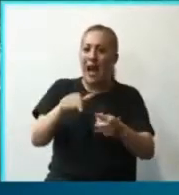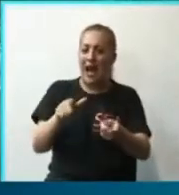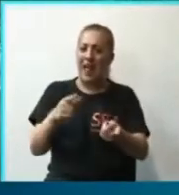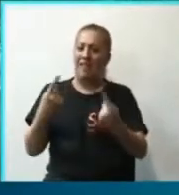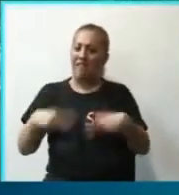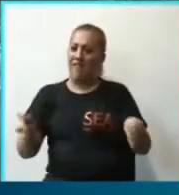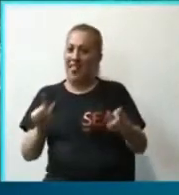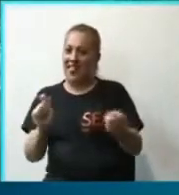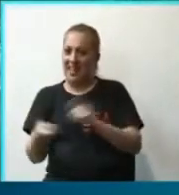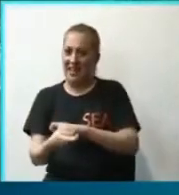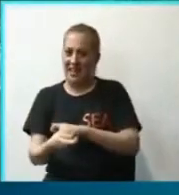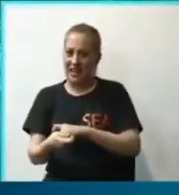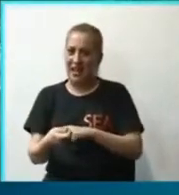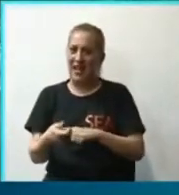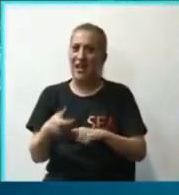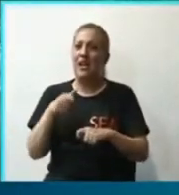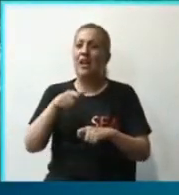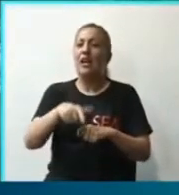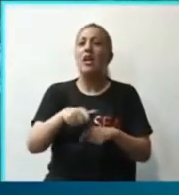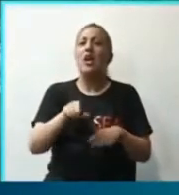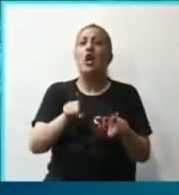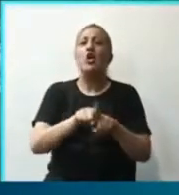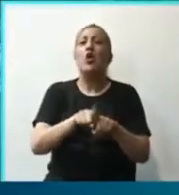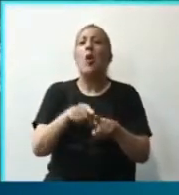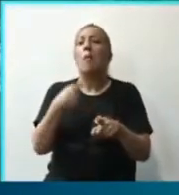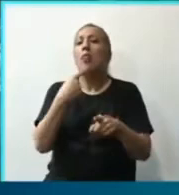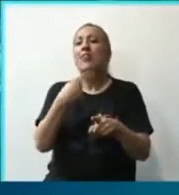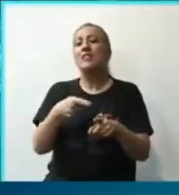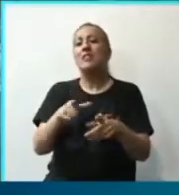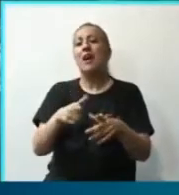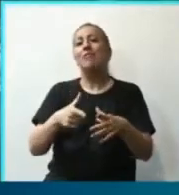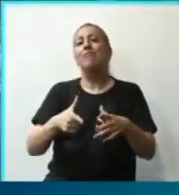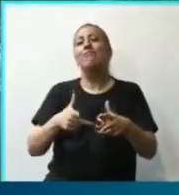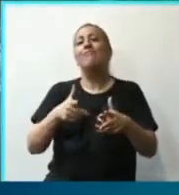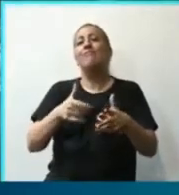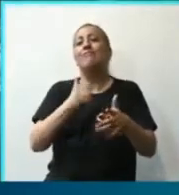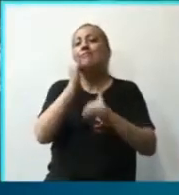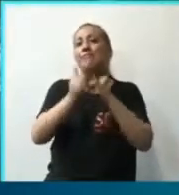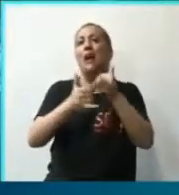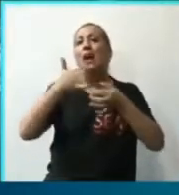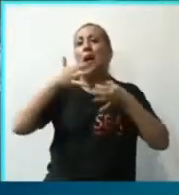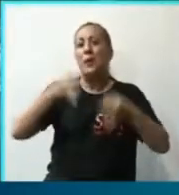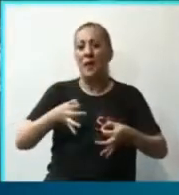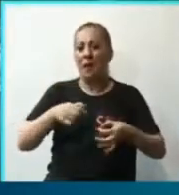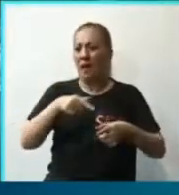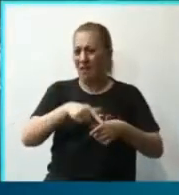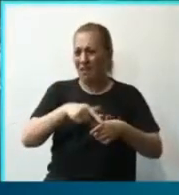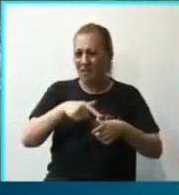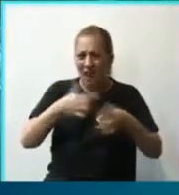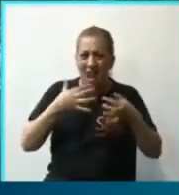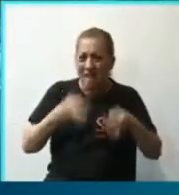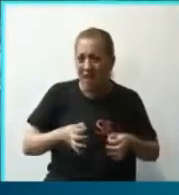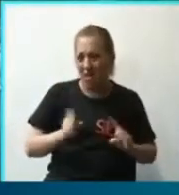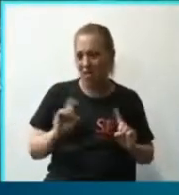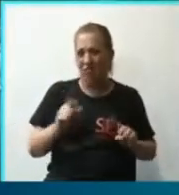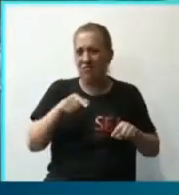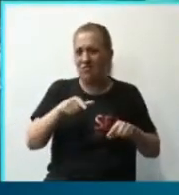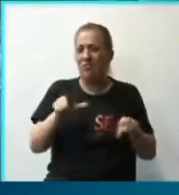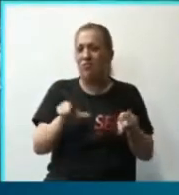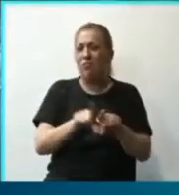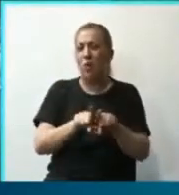Primero, se presenta esto como un hecho de sinceridad. Y en realidad es un fracaso, seamos claros.